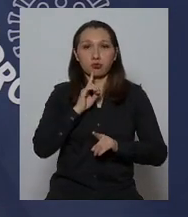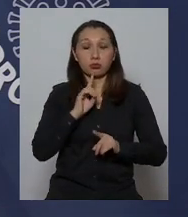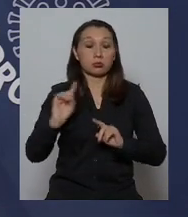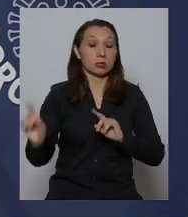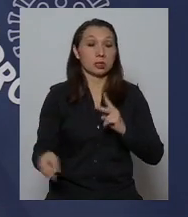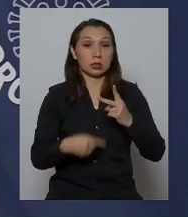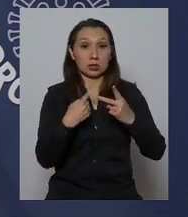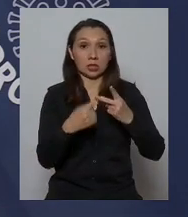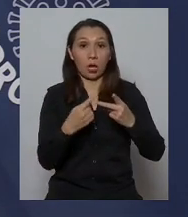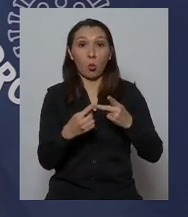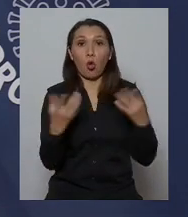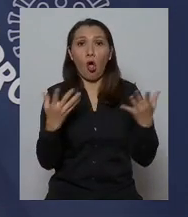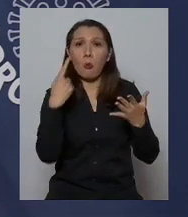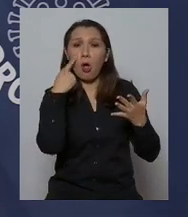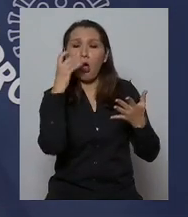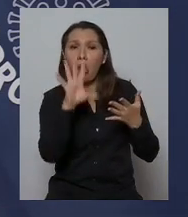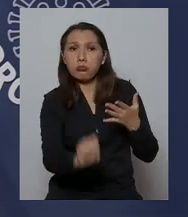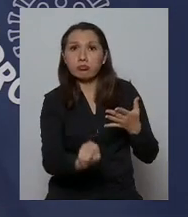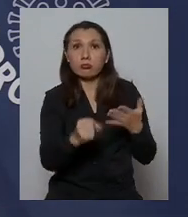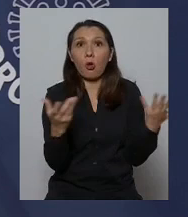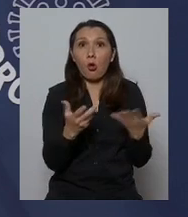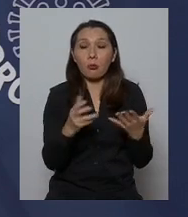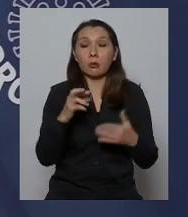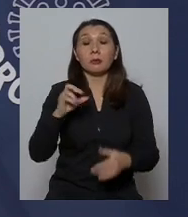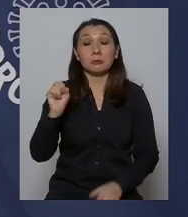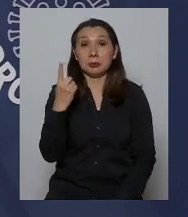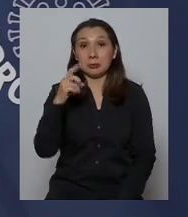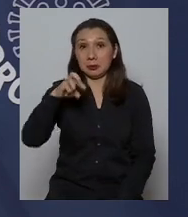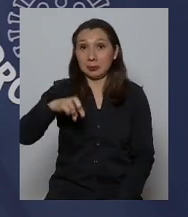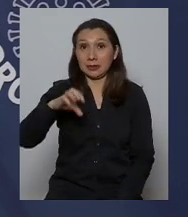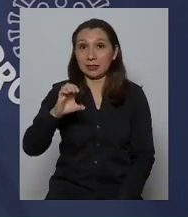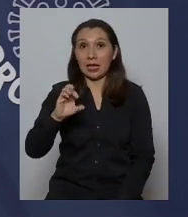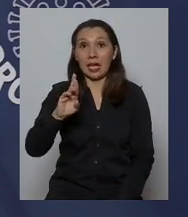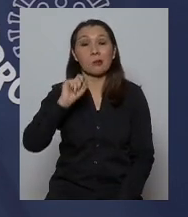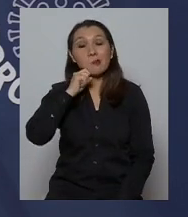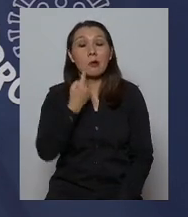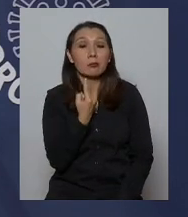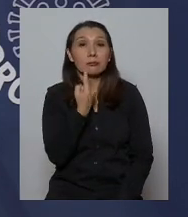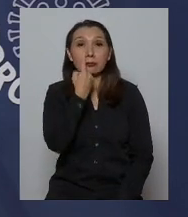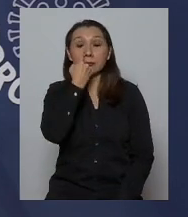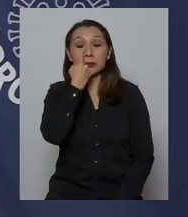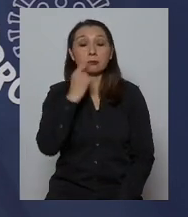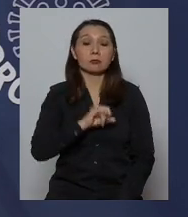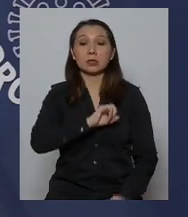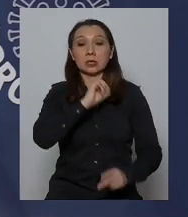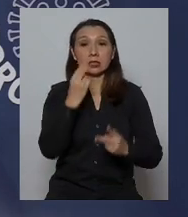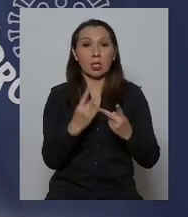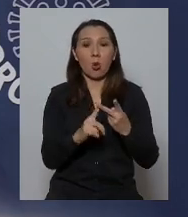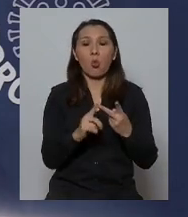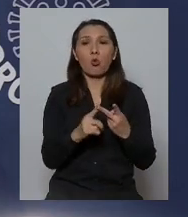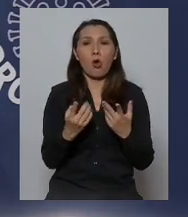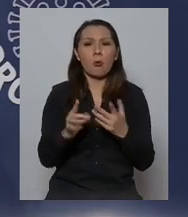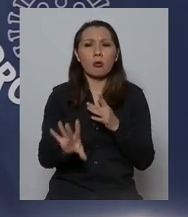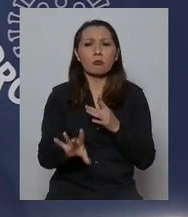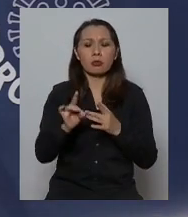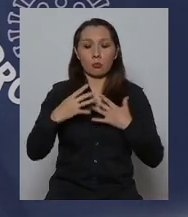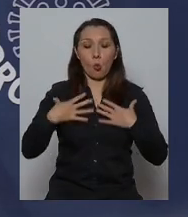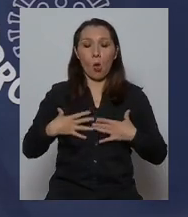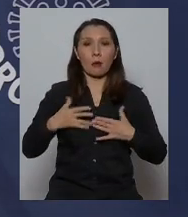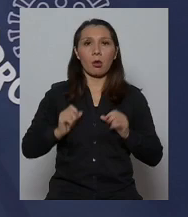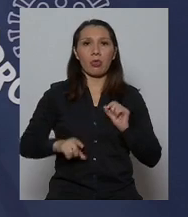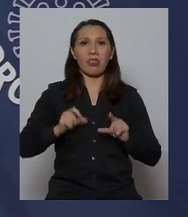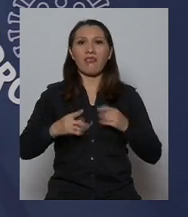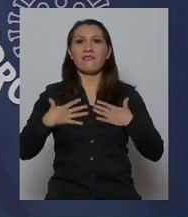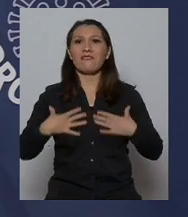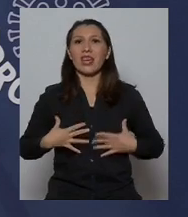Y la segunda criterio, el primero PCR, el segundo, la determinación de anticuerpos, vale